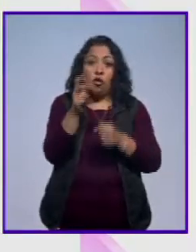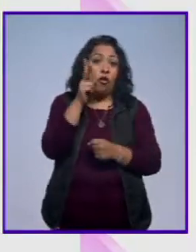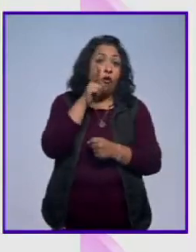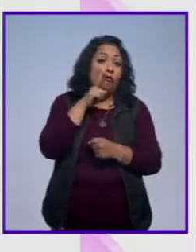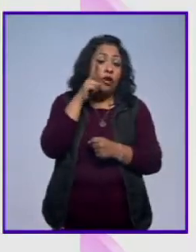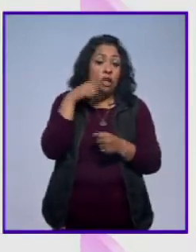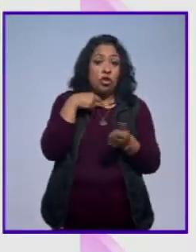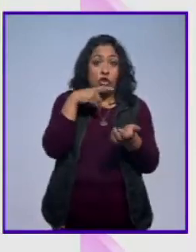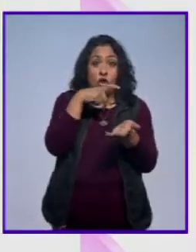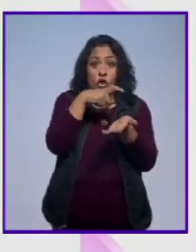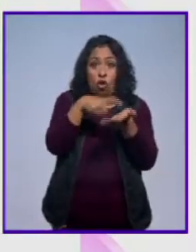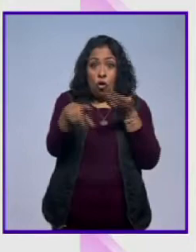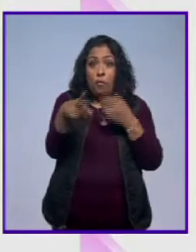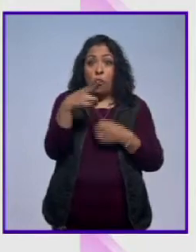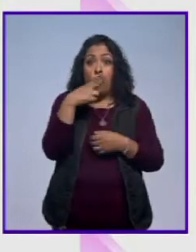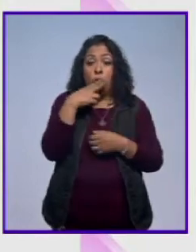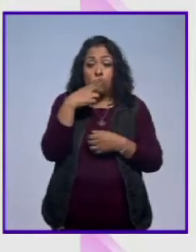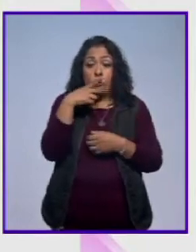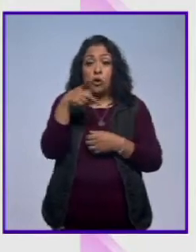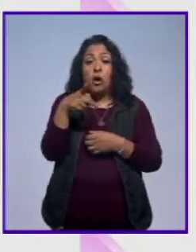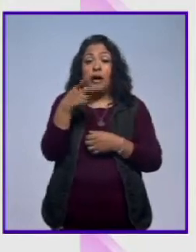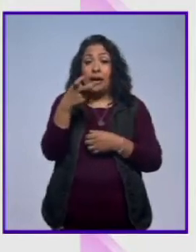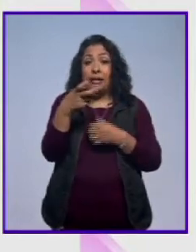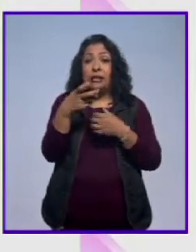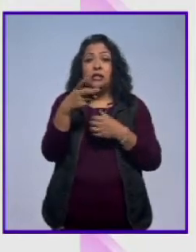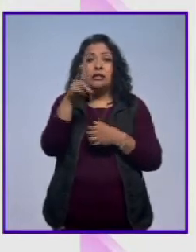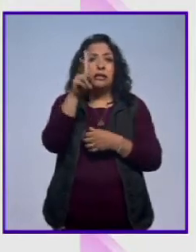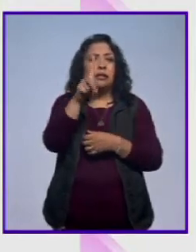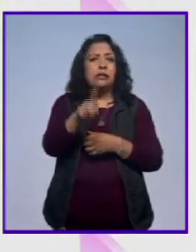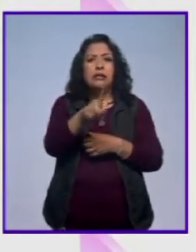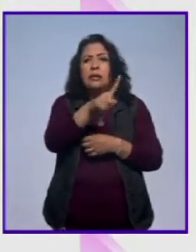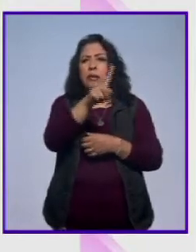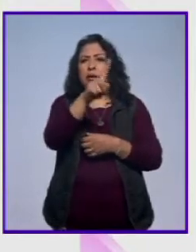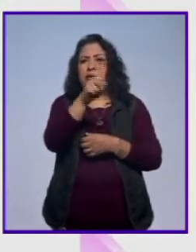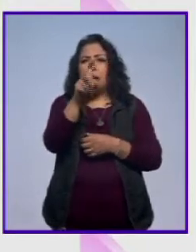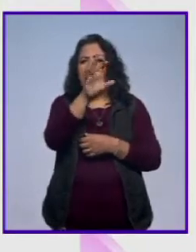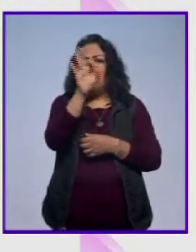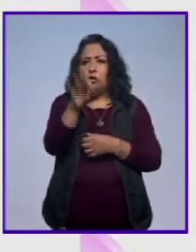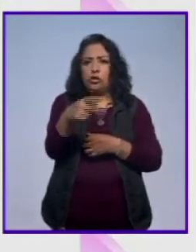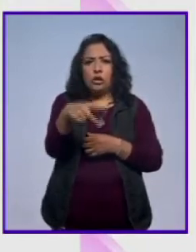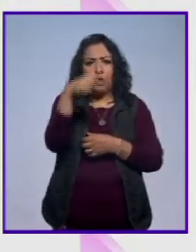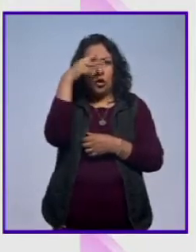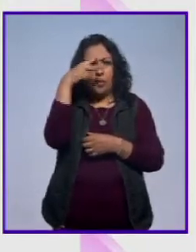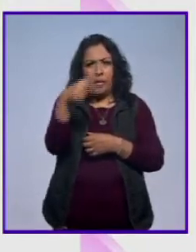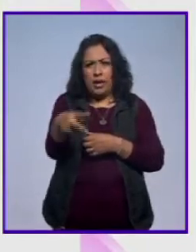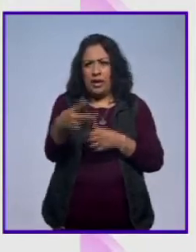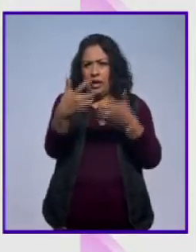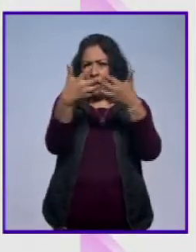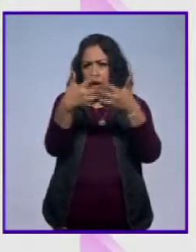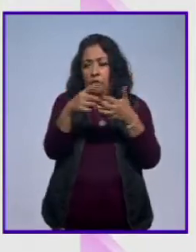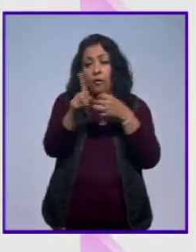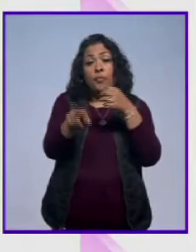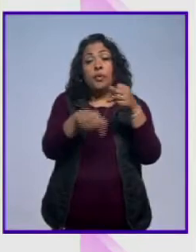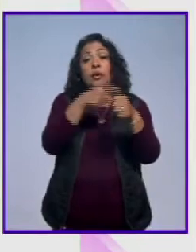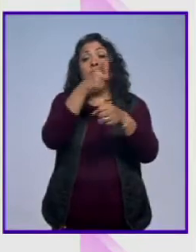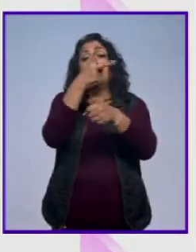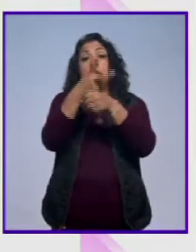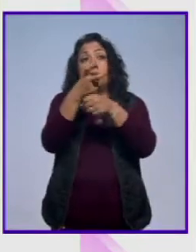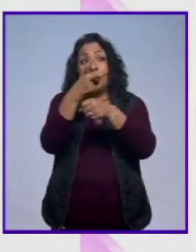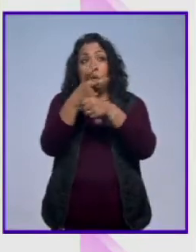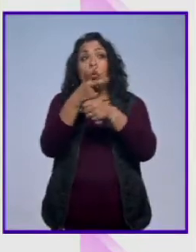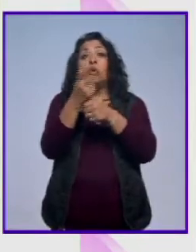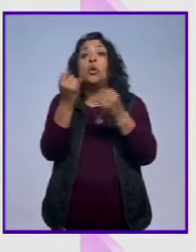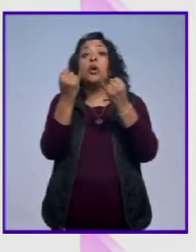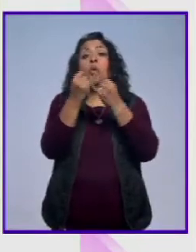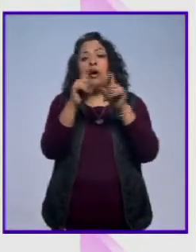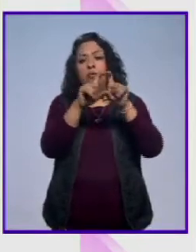que estás consumiendo, el producto sea 100% de procedencia mexicana, ya en una segunda etapa, bueno, pues que venga